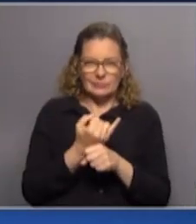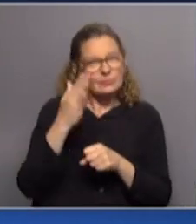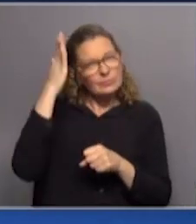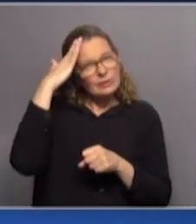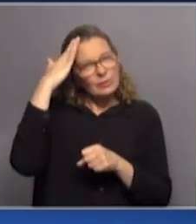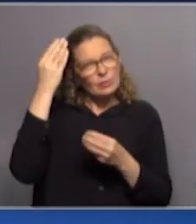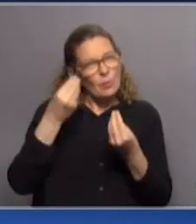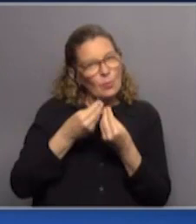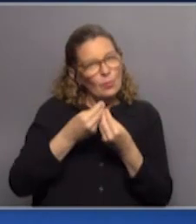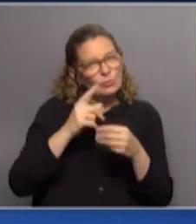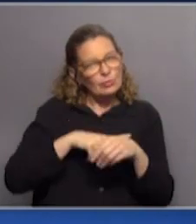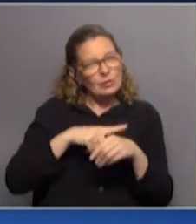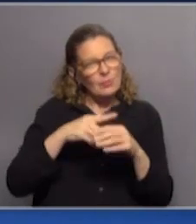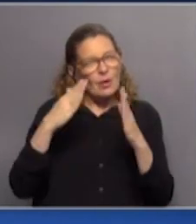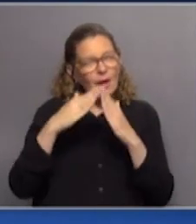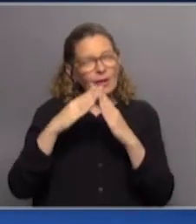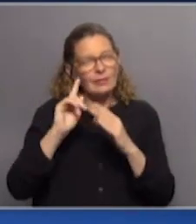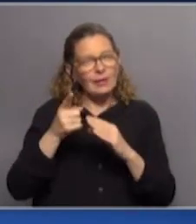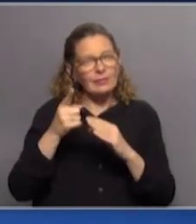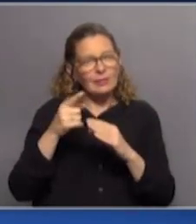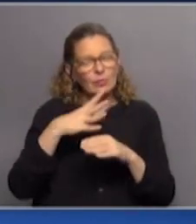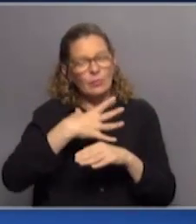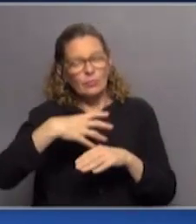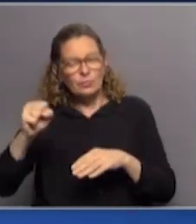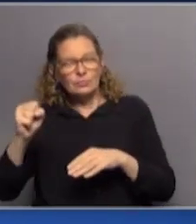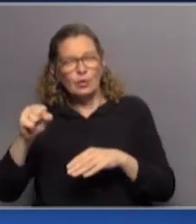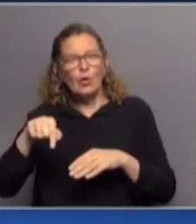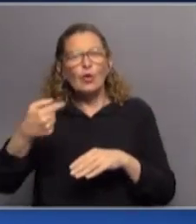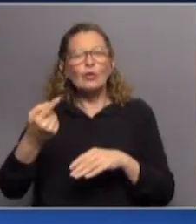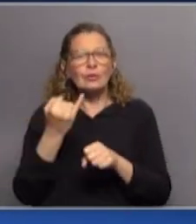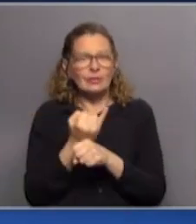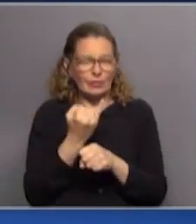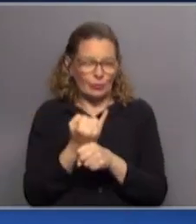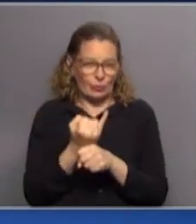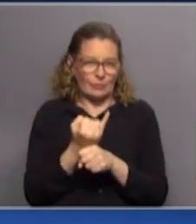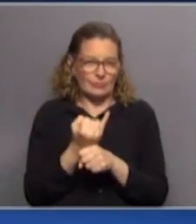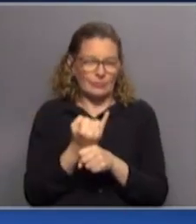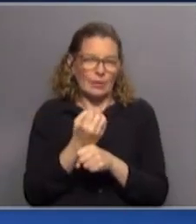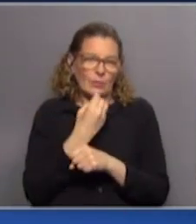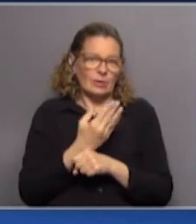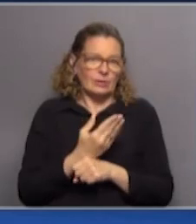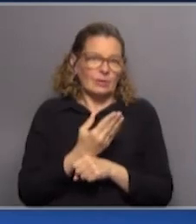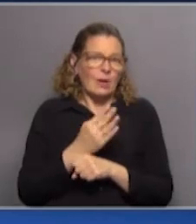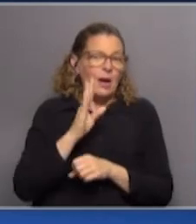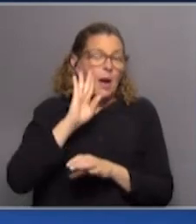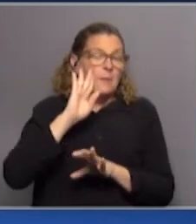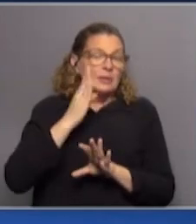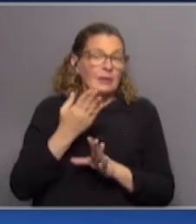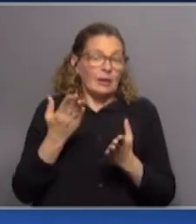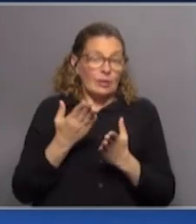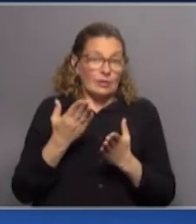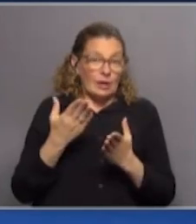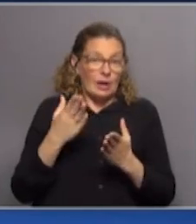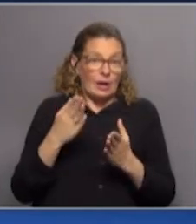sabemos que hace mucho tiempo que Casa de Galicia quiere ser absorbida por otras instituciones. Y bueno, pareciera que ahora